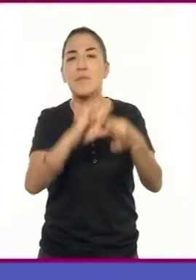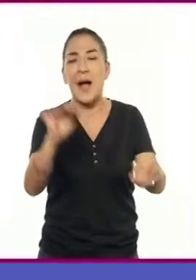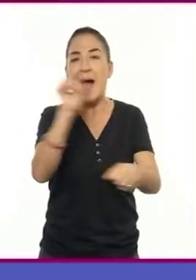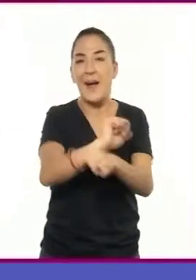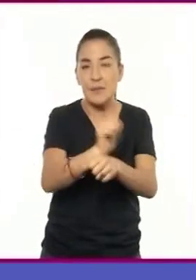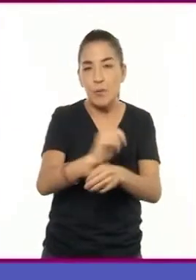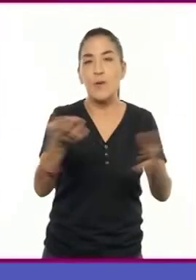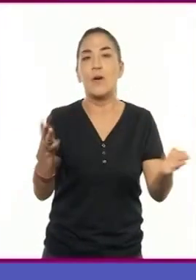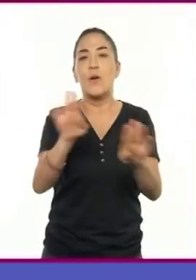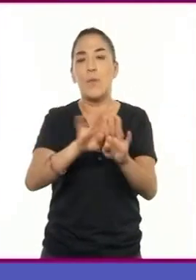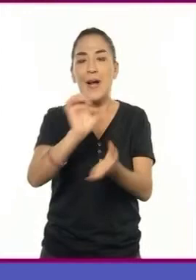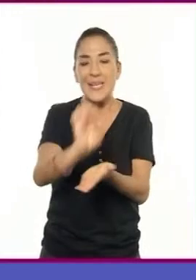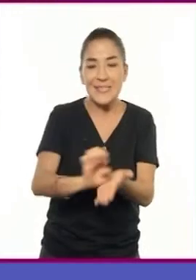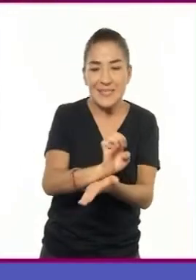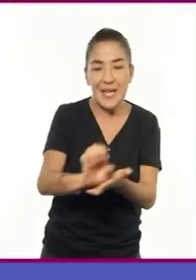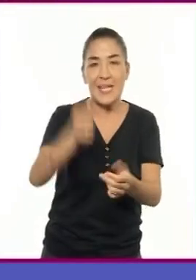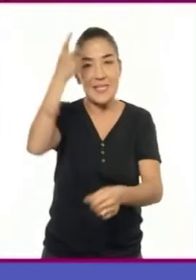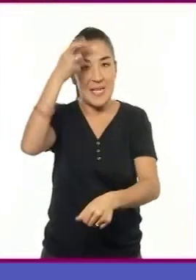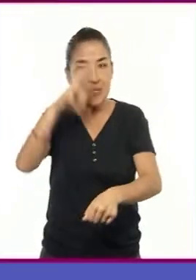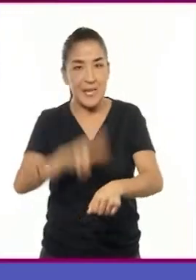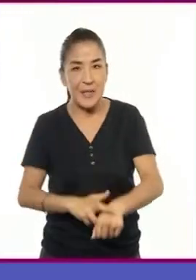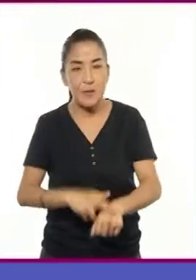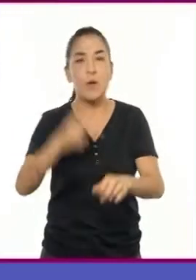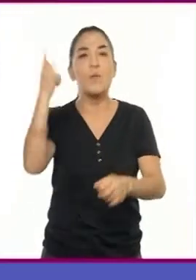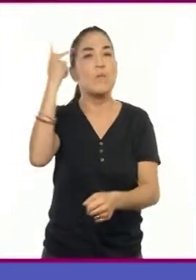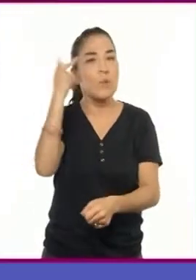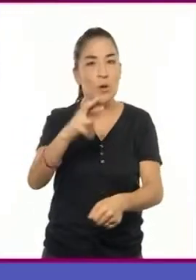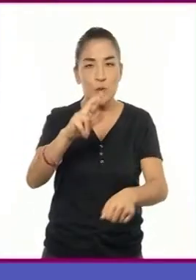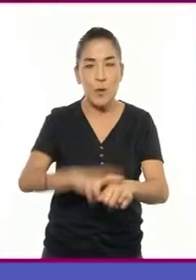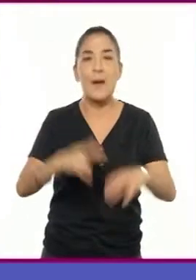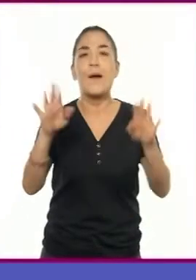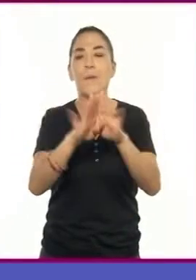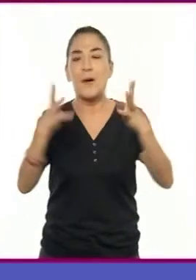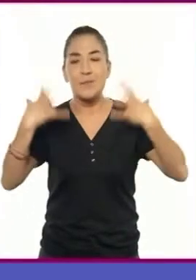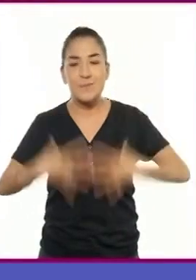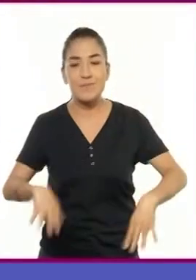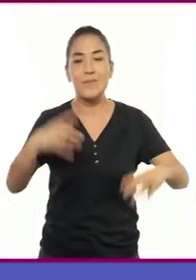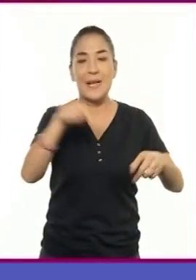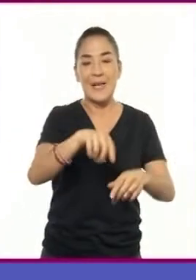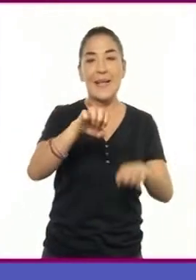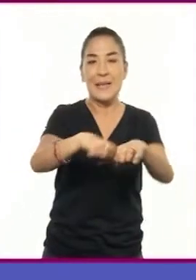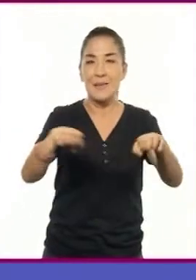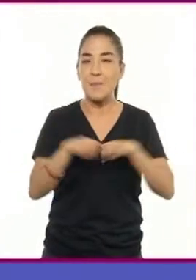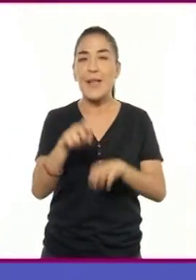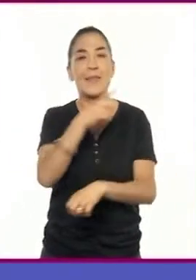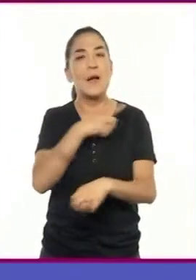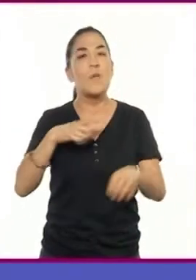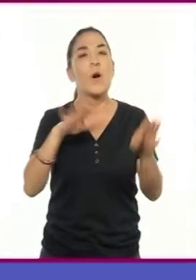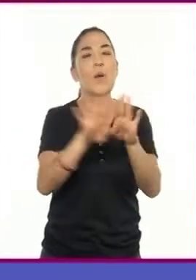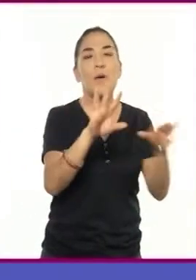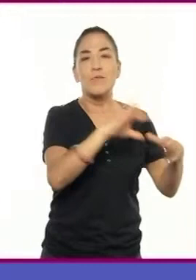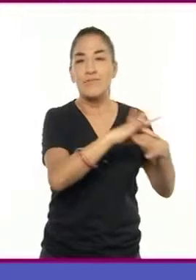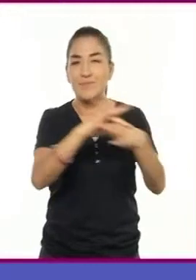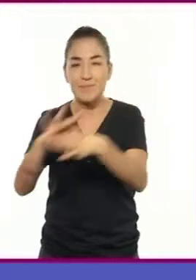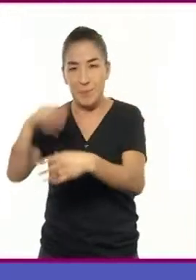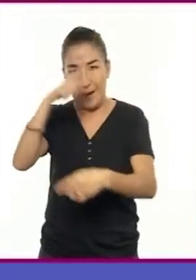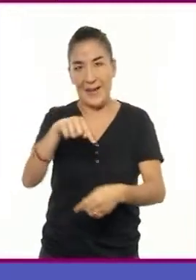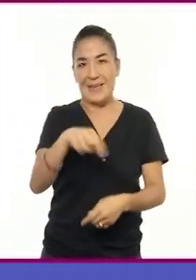escenógrafos, director, vestuaristas y demás miembros del equipo deben seguir para el montaje de la obra.